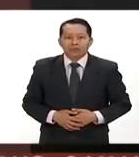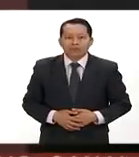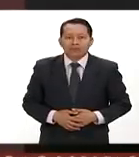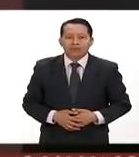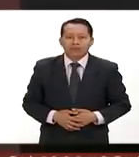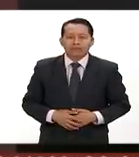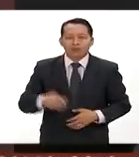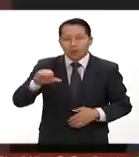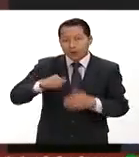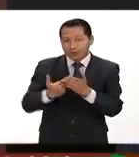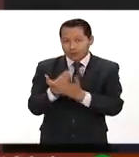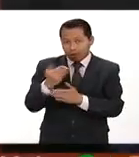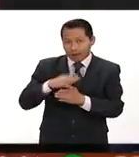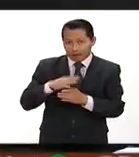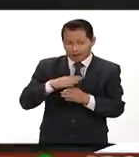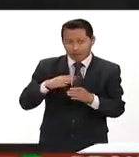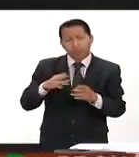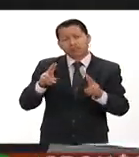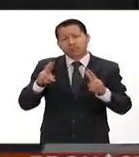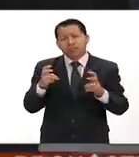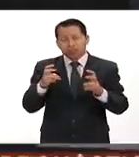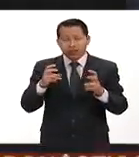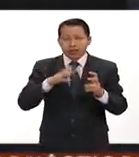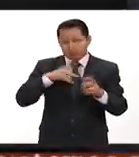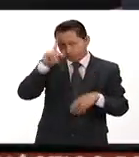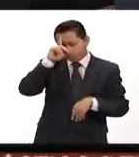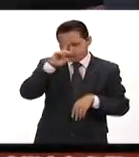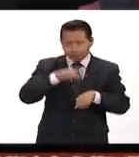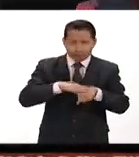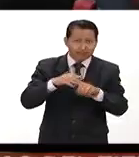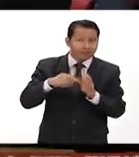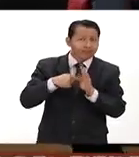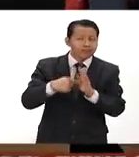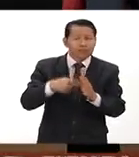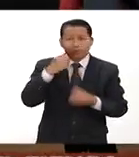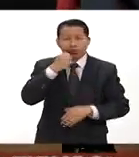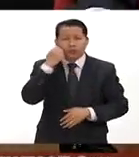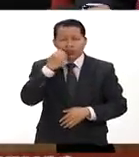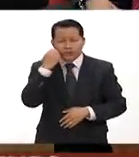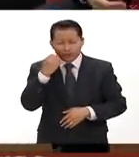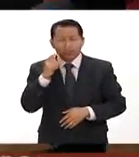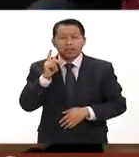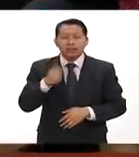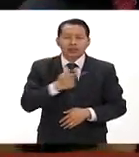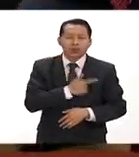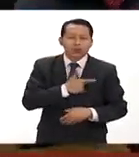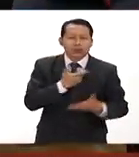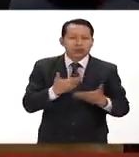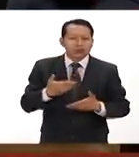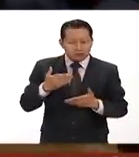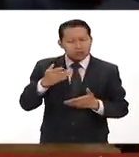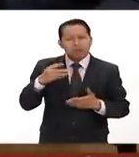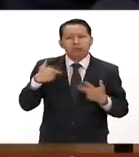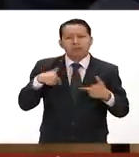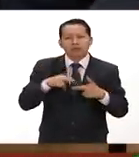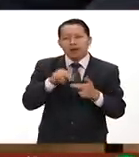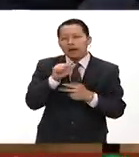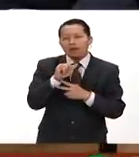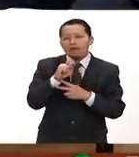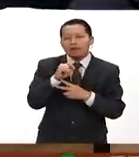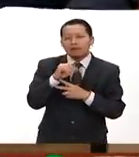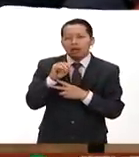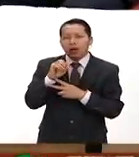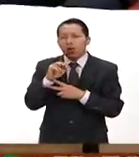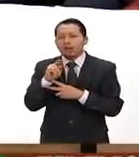Esta mañana en nuestra sección de orientación vocacional tenemos el gusto de tener aquí a la maestra Albertina Ortega ella es